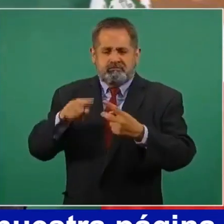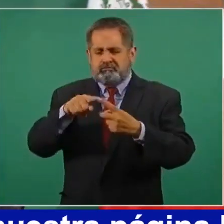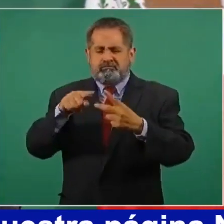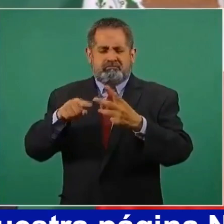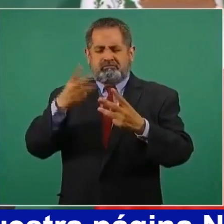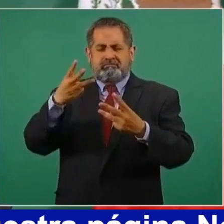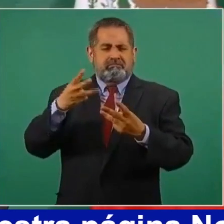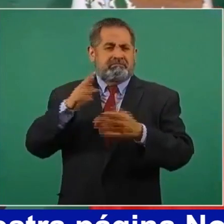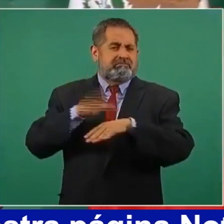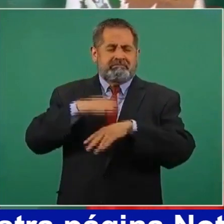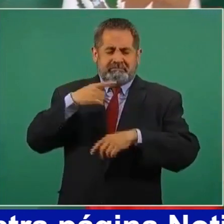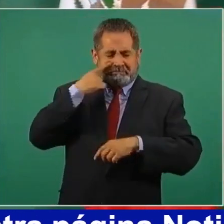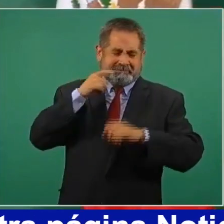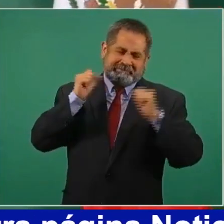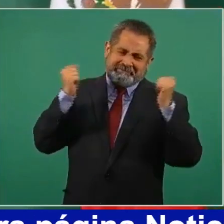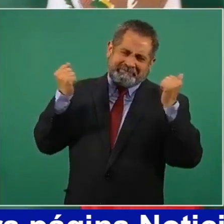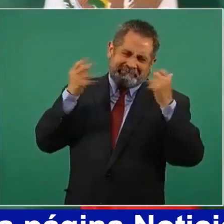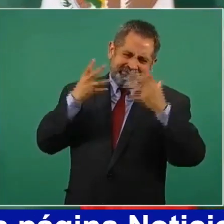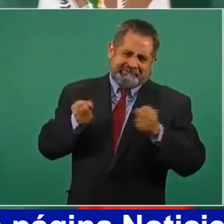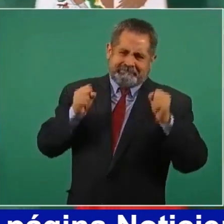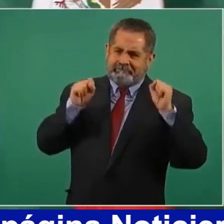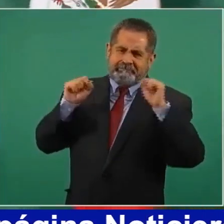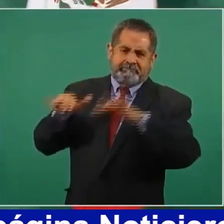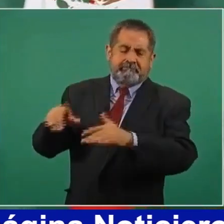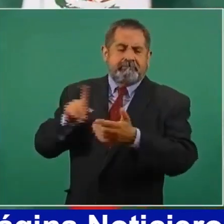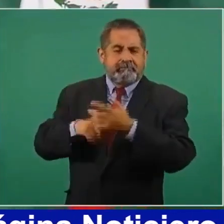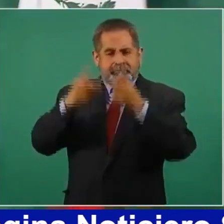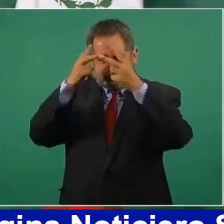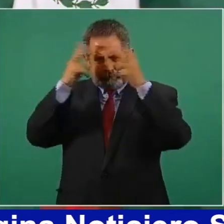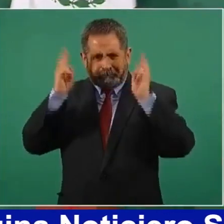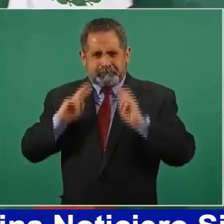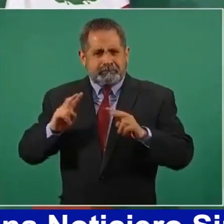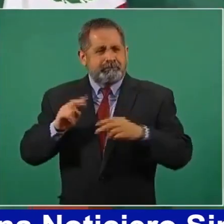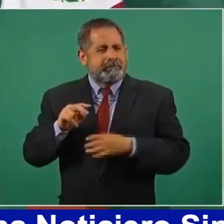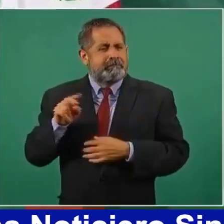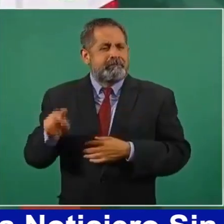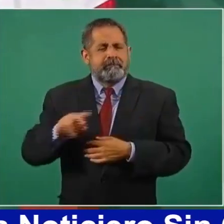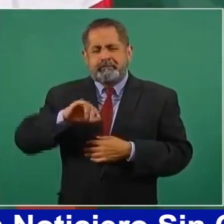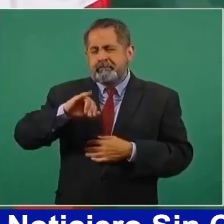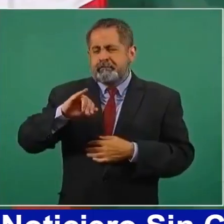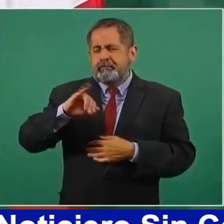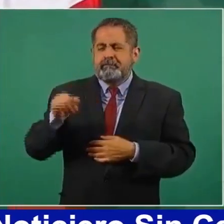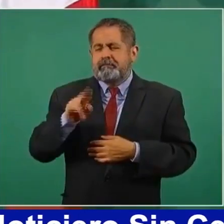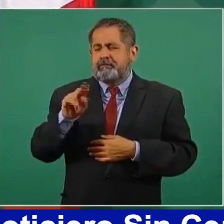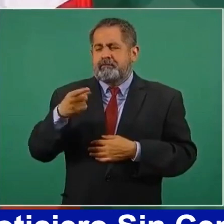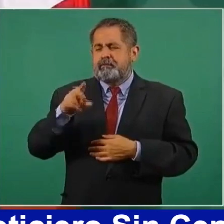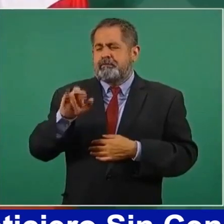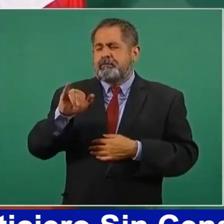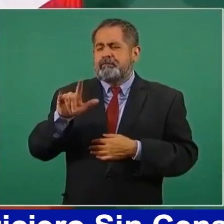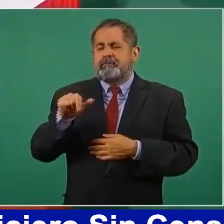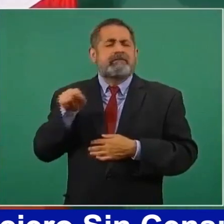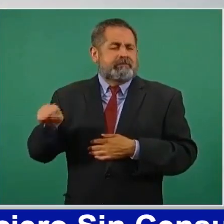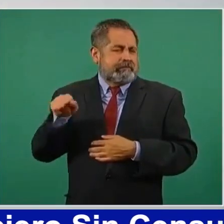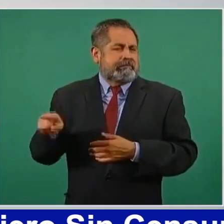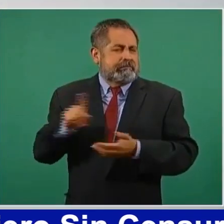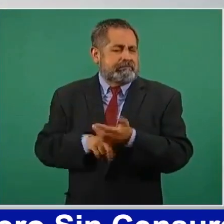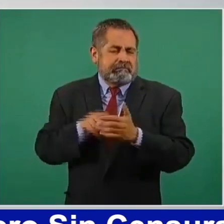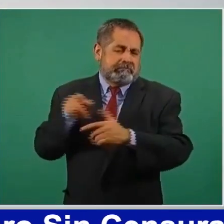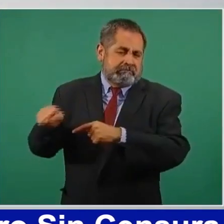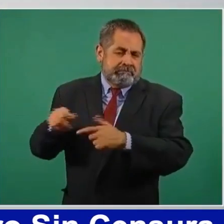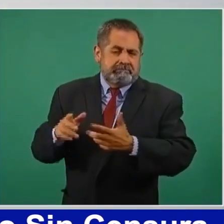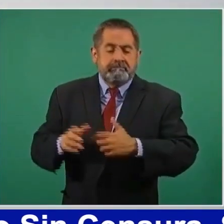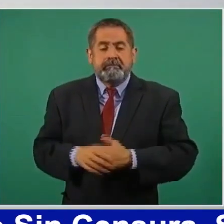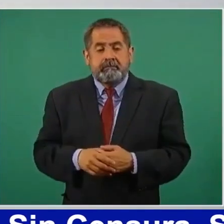recientes, han sido asesinados en el paso de la reina Raimundo Robles Cruz,